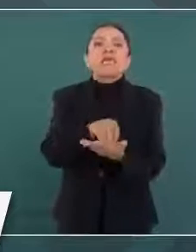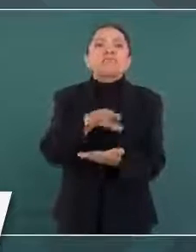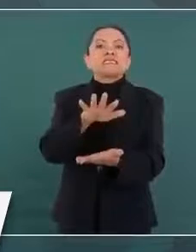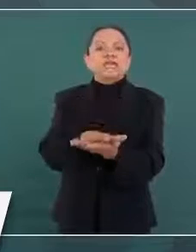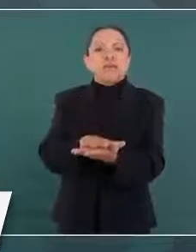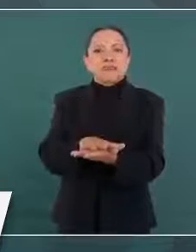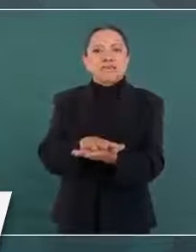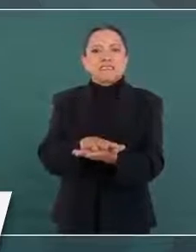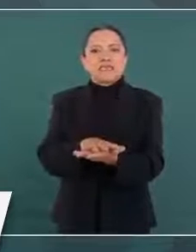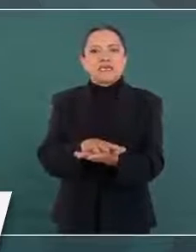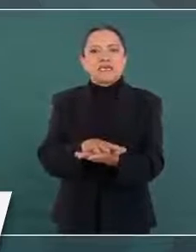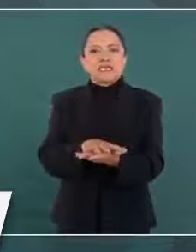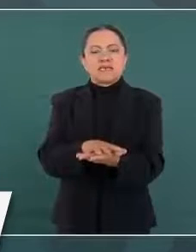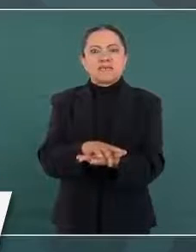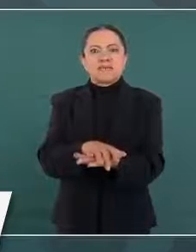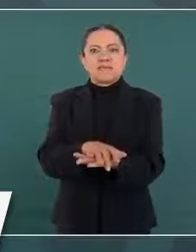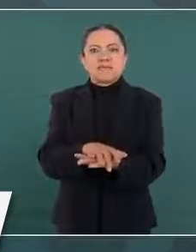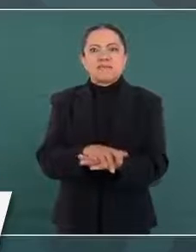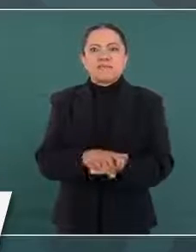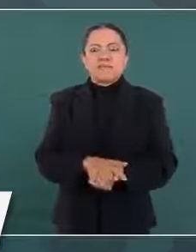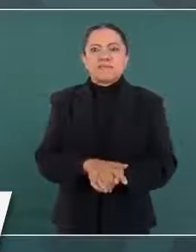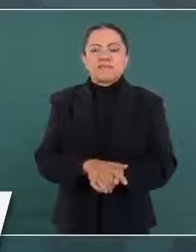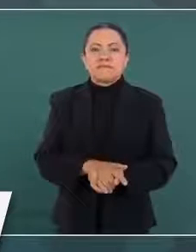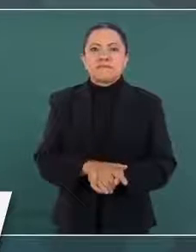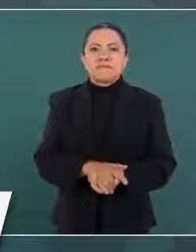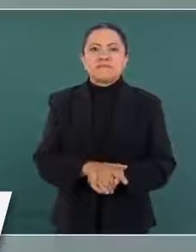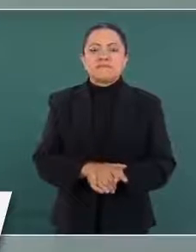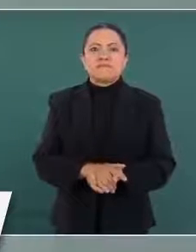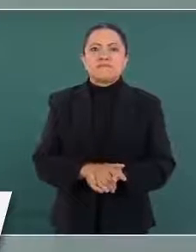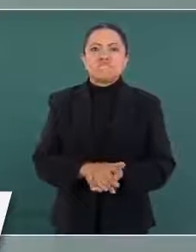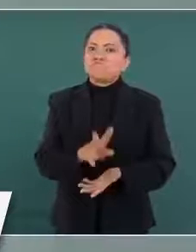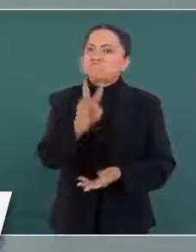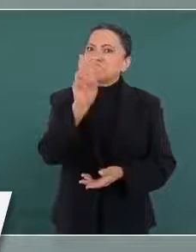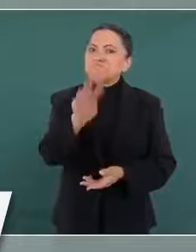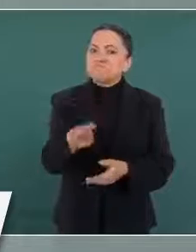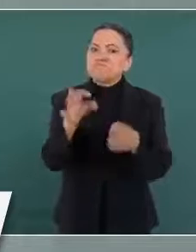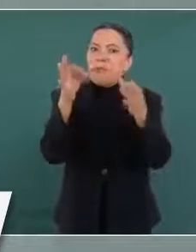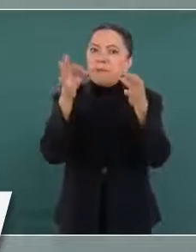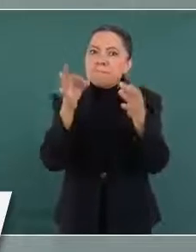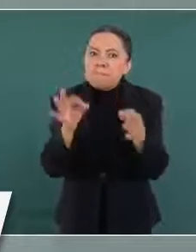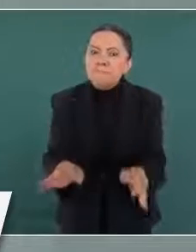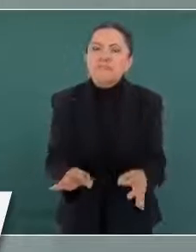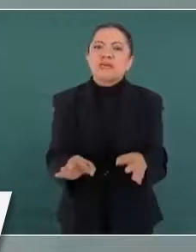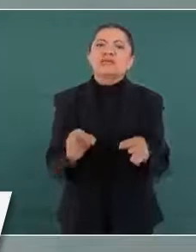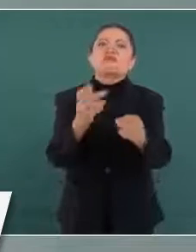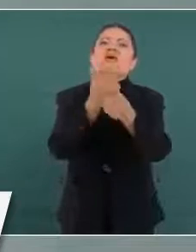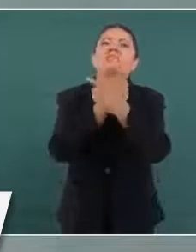una auténtica democracia.